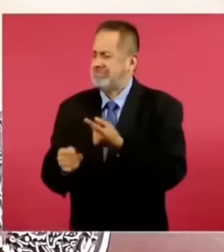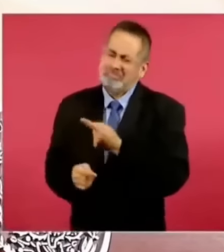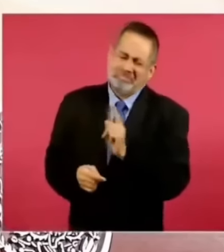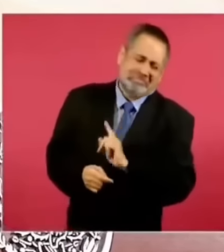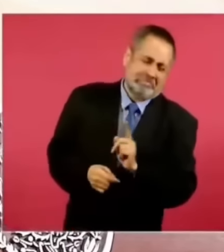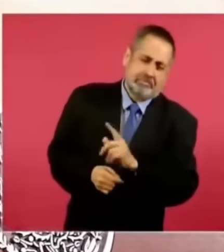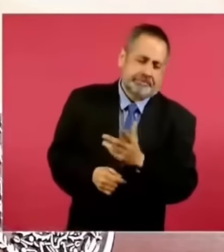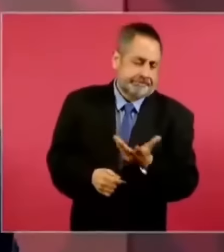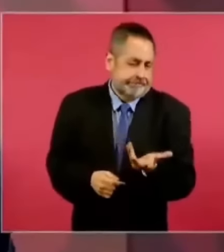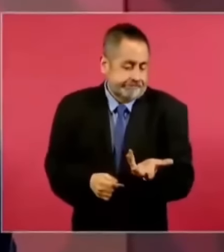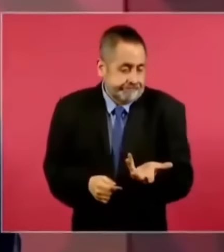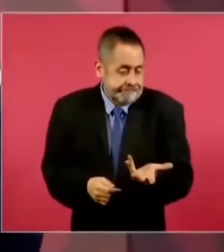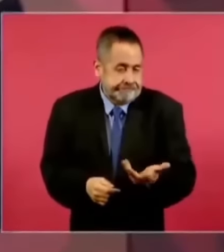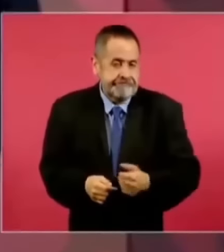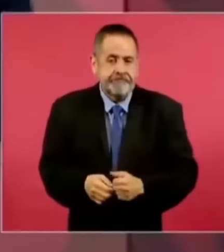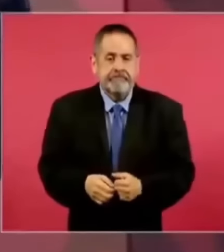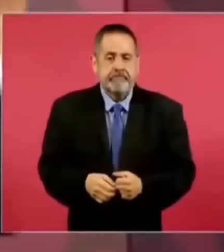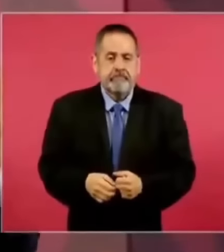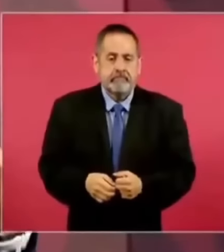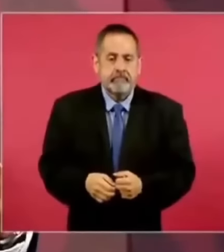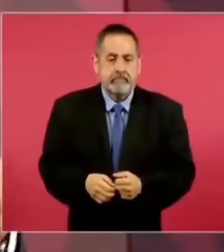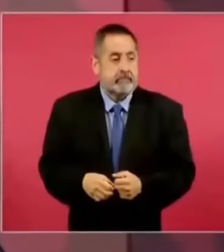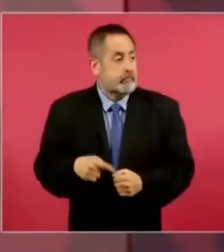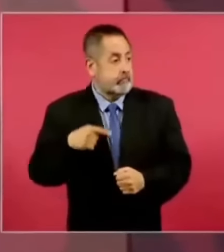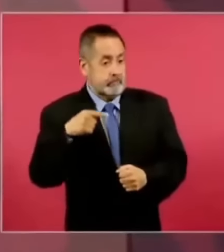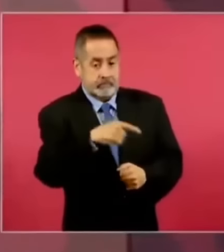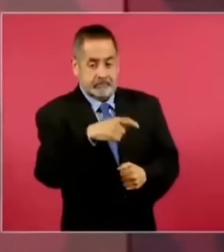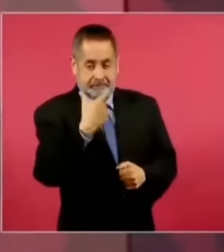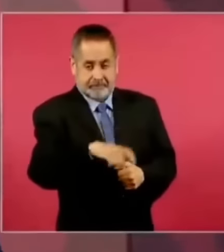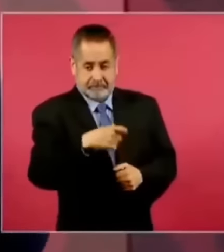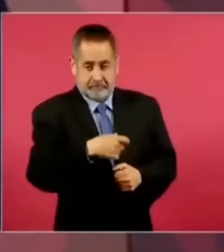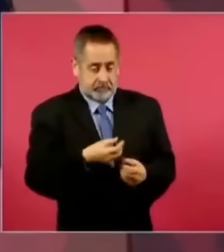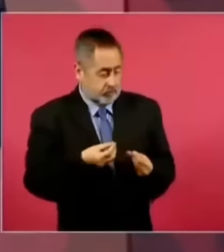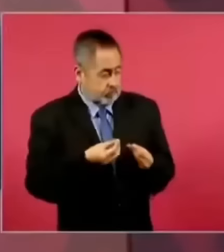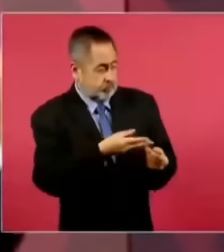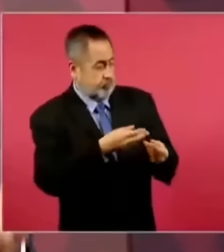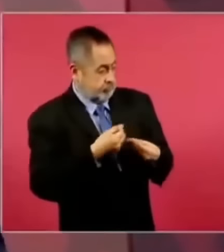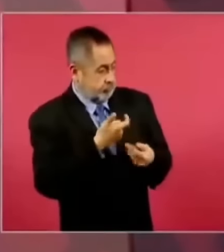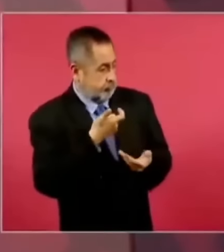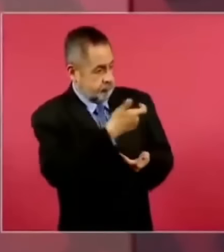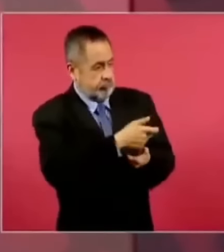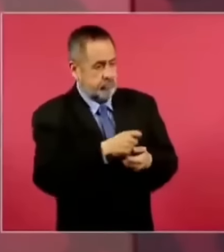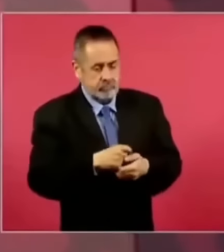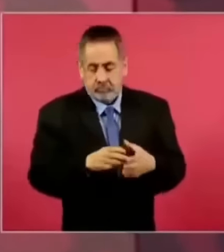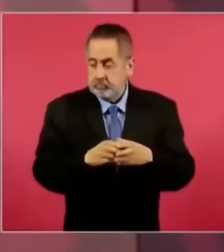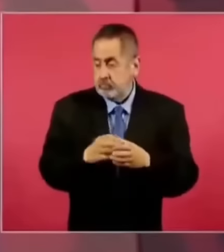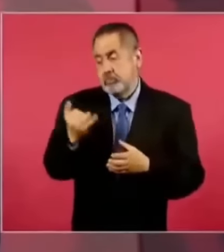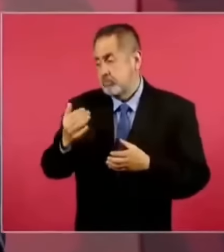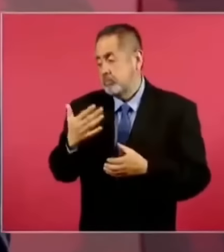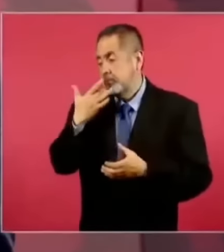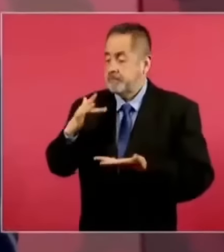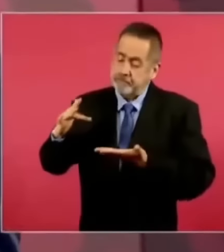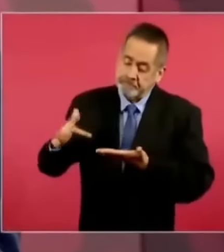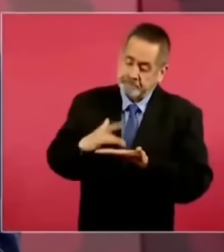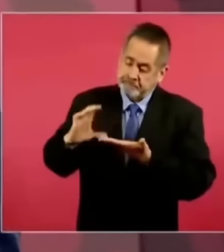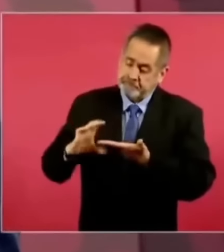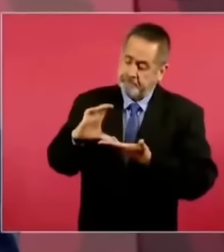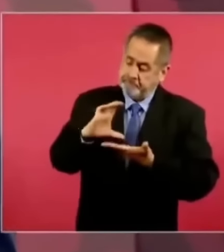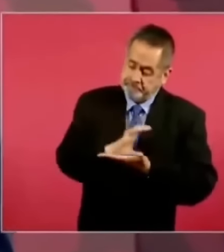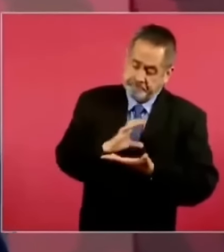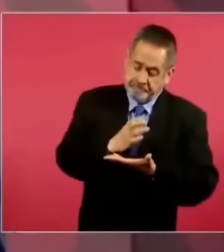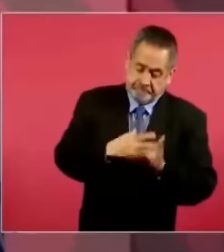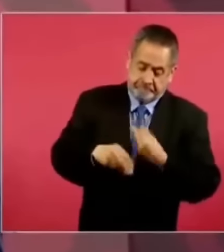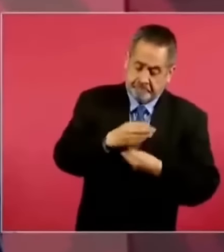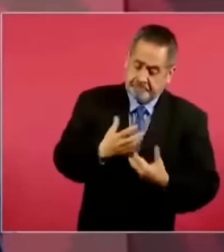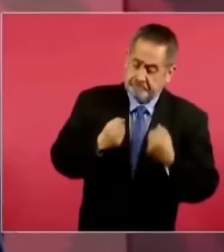se le da a los de arriba, ellos le llaman fomento o rescate,